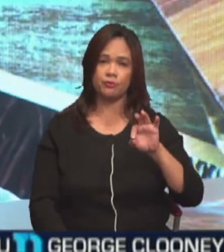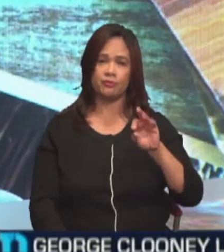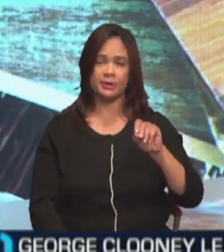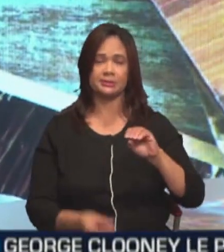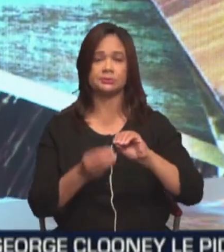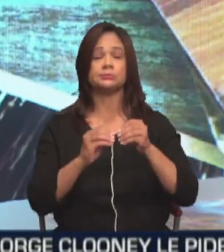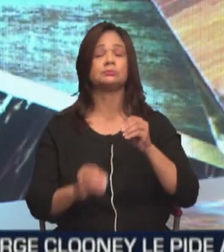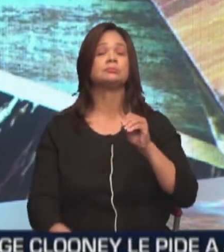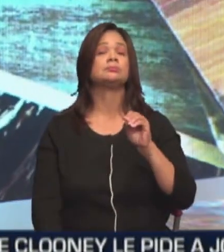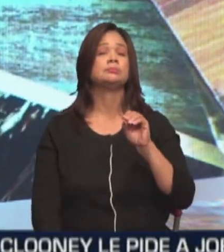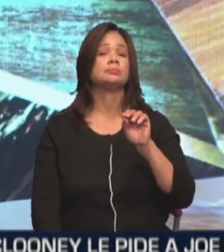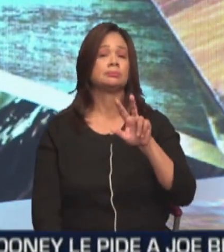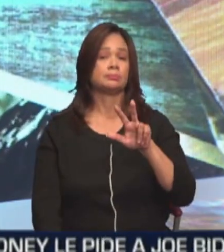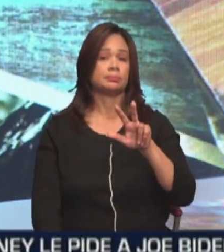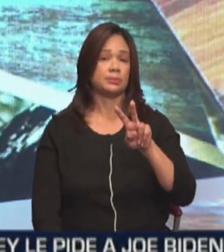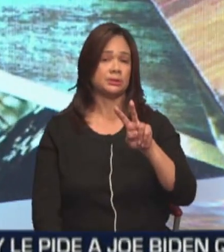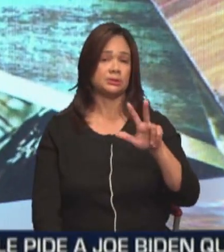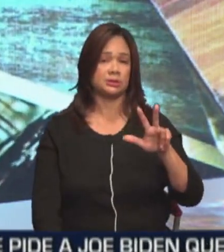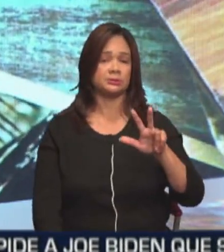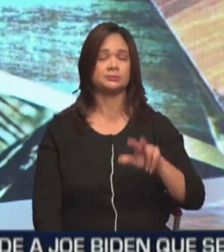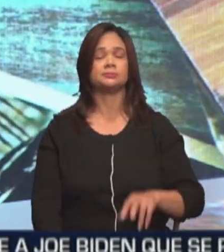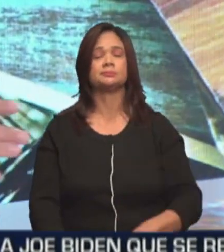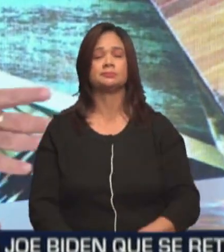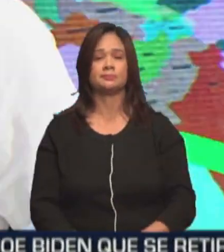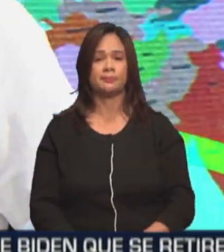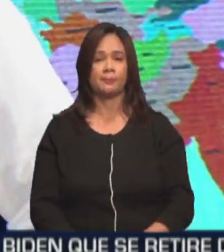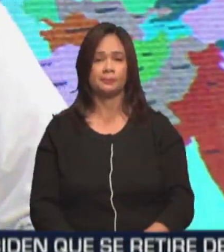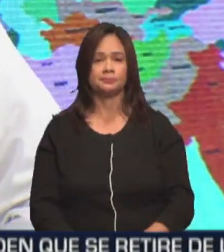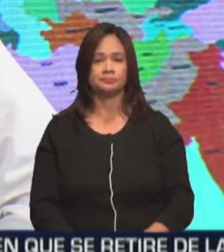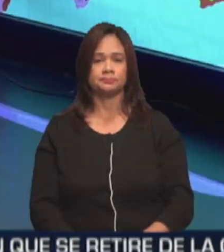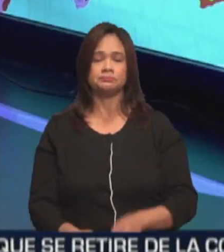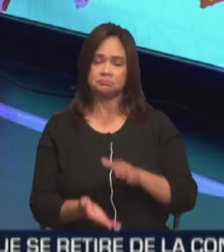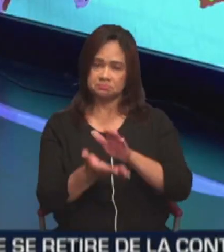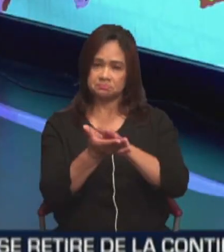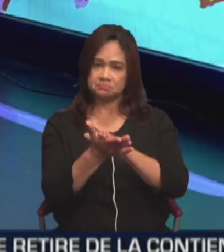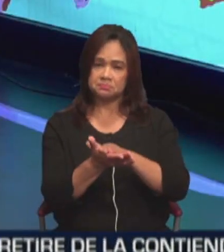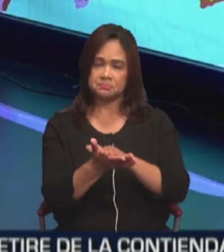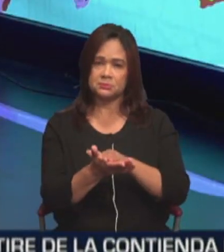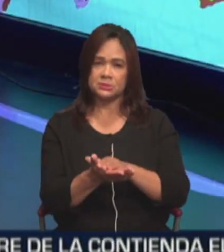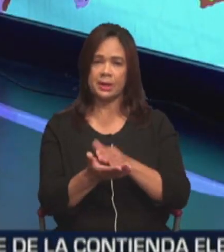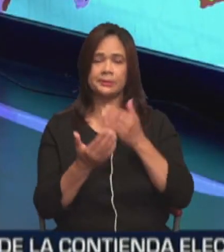edición número 23. Enhorabuena. Muchísimas gracias. Felicidades, suerte. Gracias de corazón. admiración de siempre.